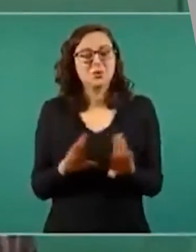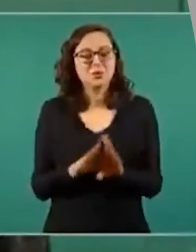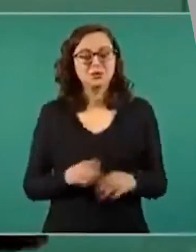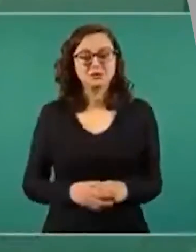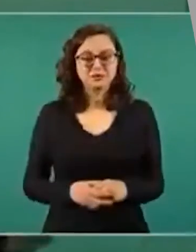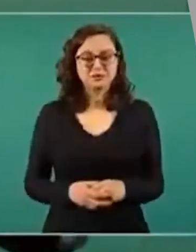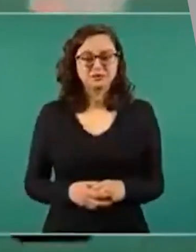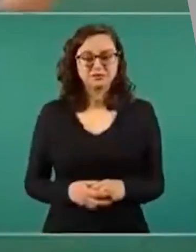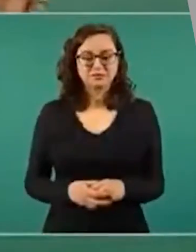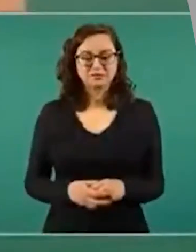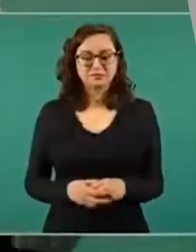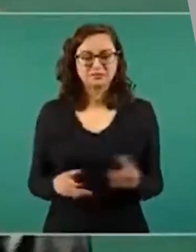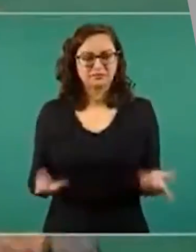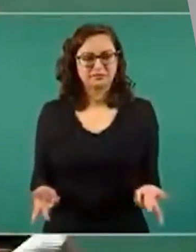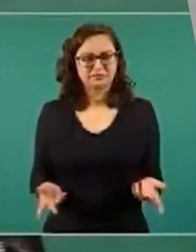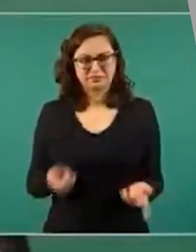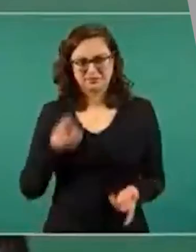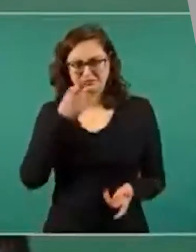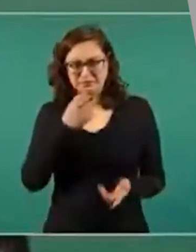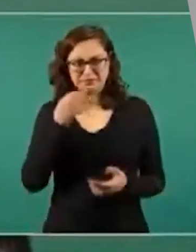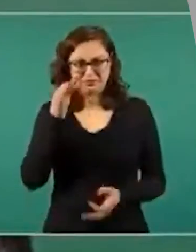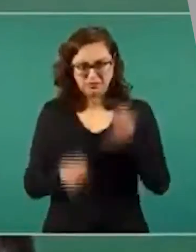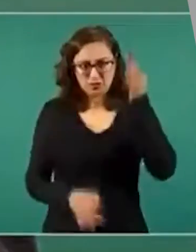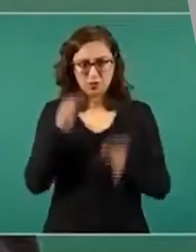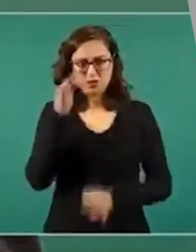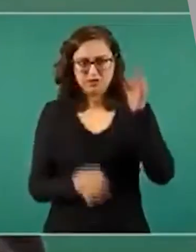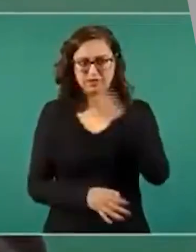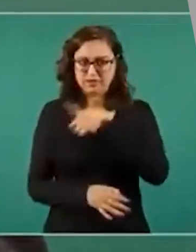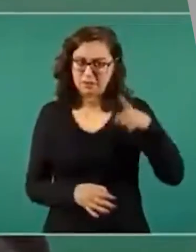¿Qué no están ahí para impartir justicia?